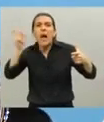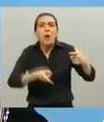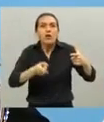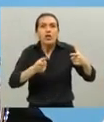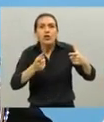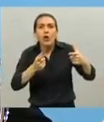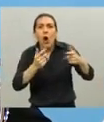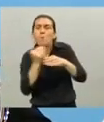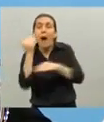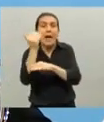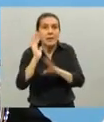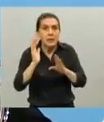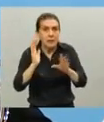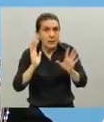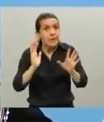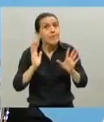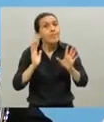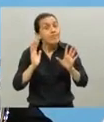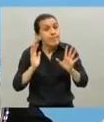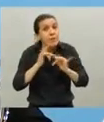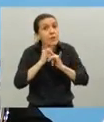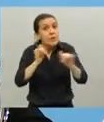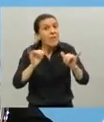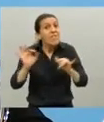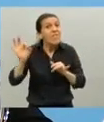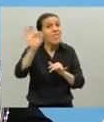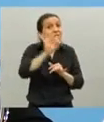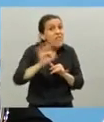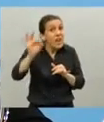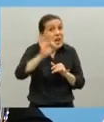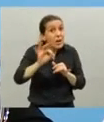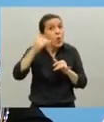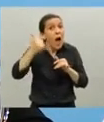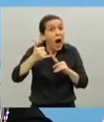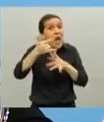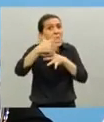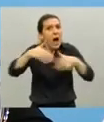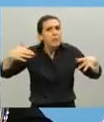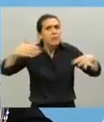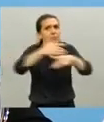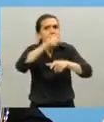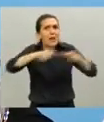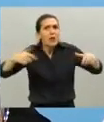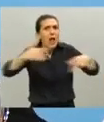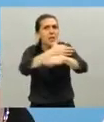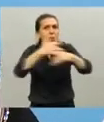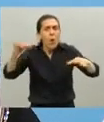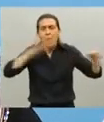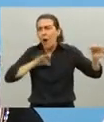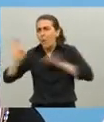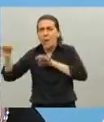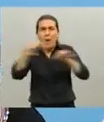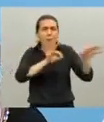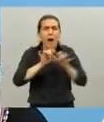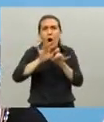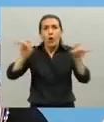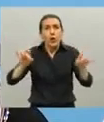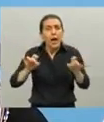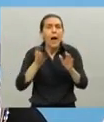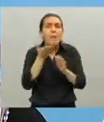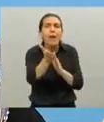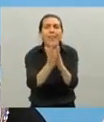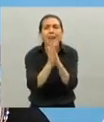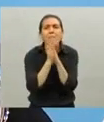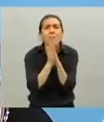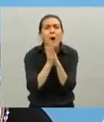¿Qué quiero decir con esto? El virus está circulando por las calles. Les pido que en lo posible